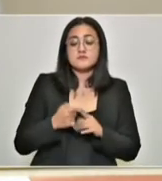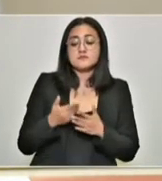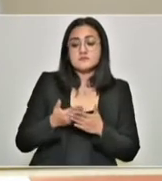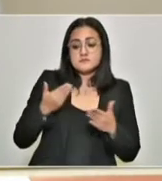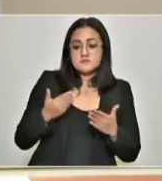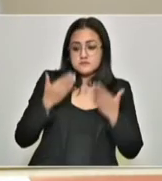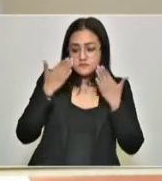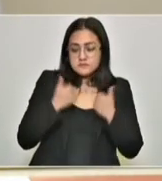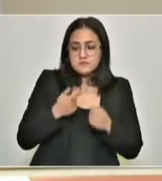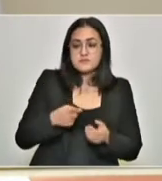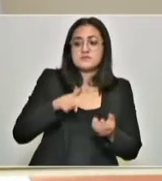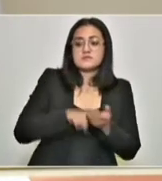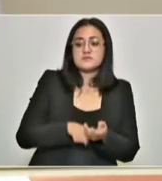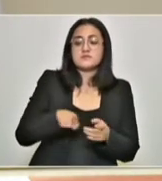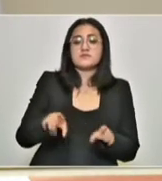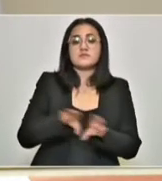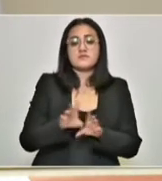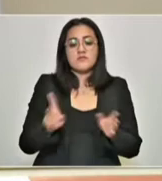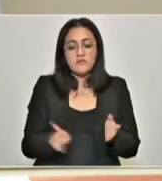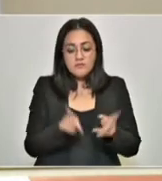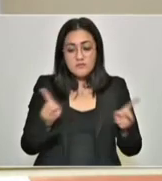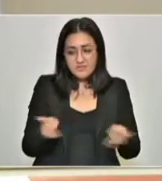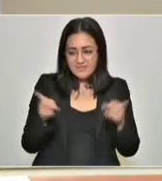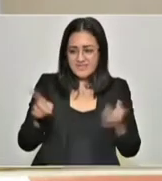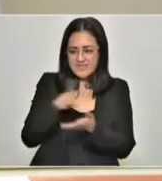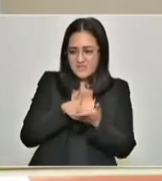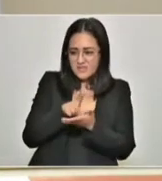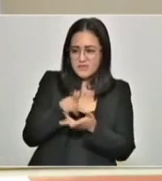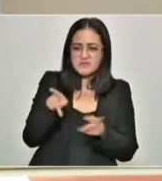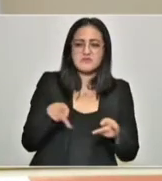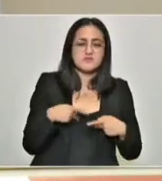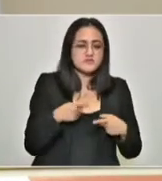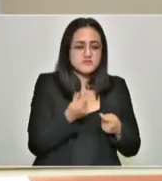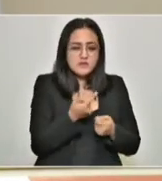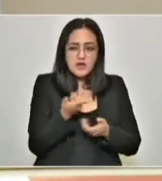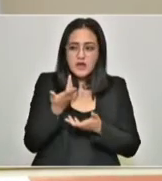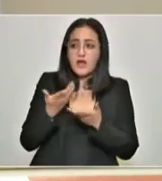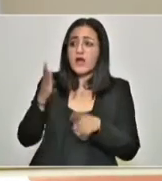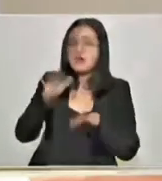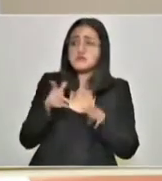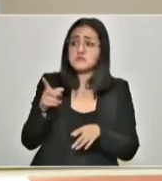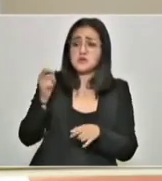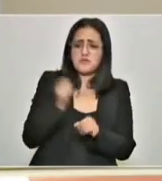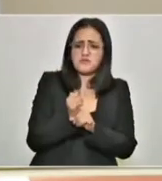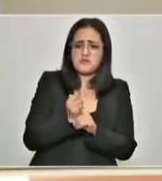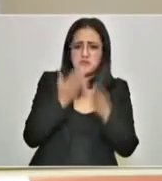narcomenudeo y por tanto no había carpetas,